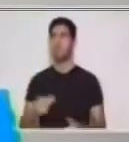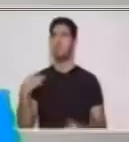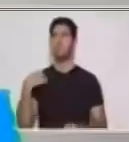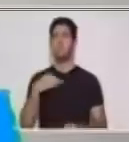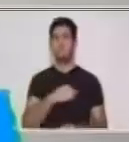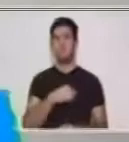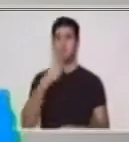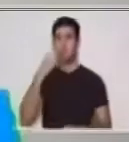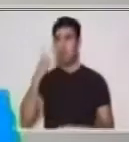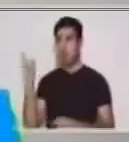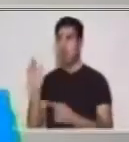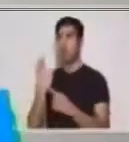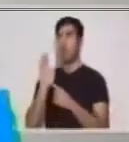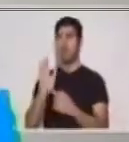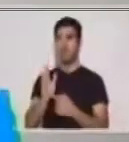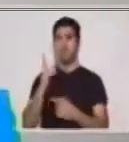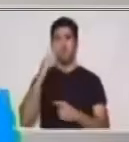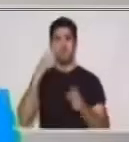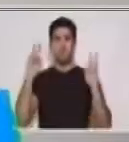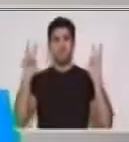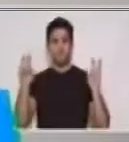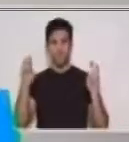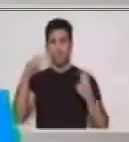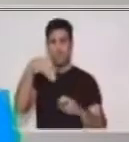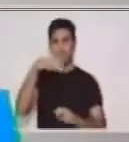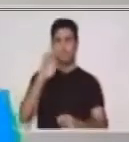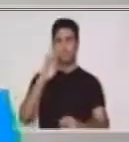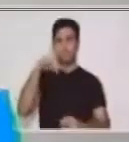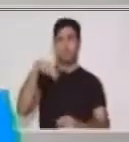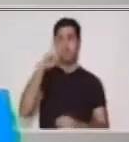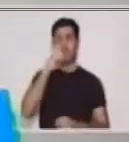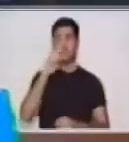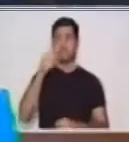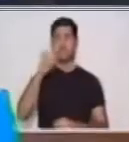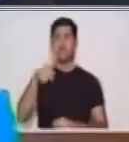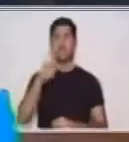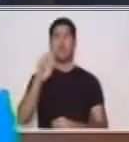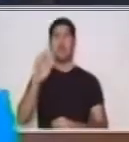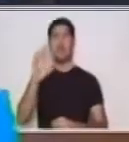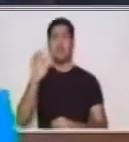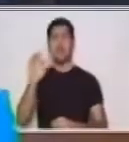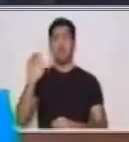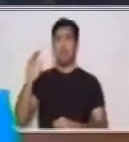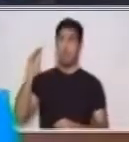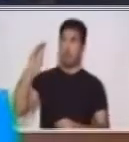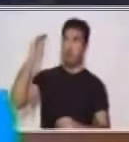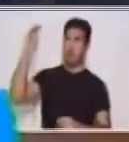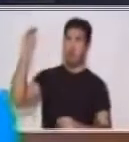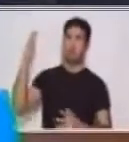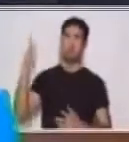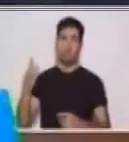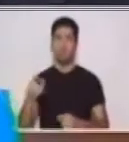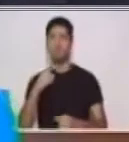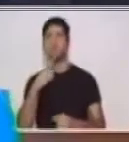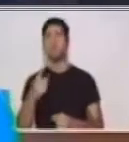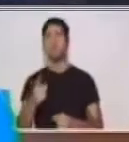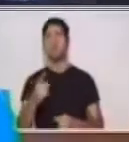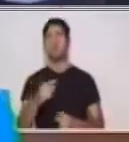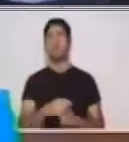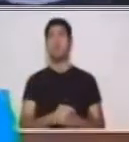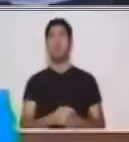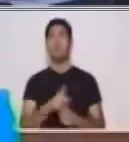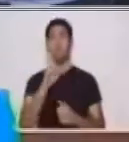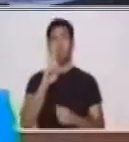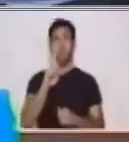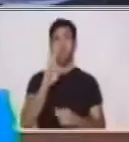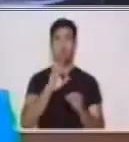en el mensajero gigante. Cada uno y dos de noviembre se celebra